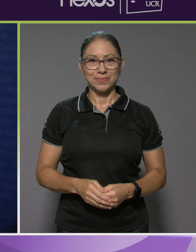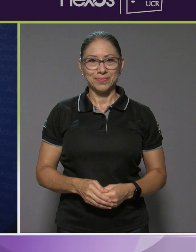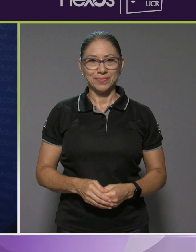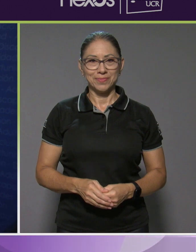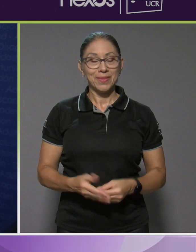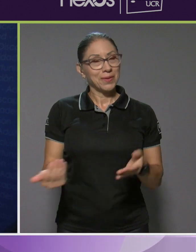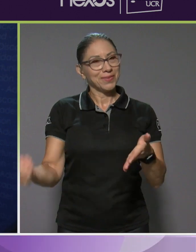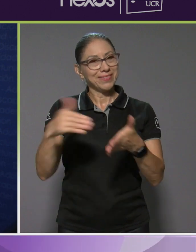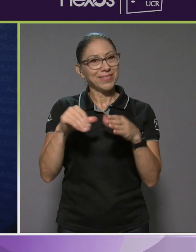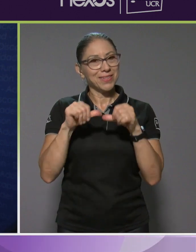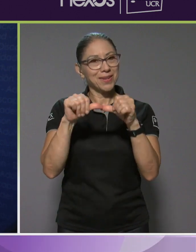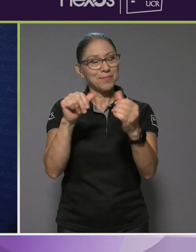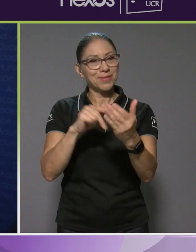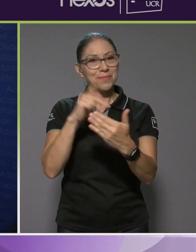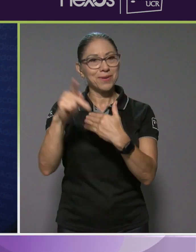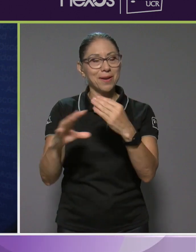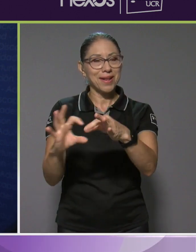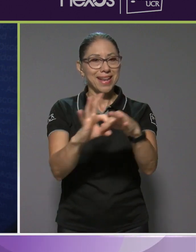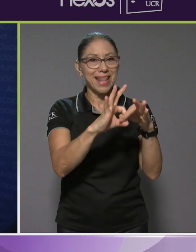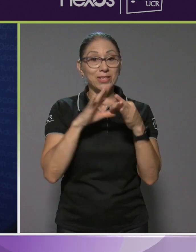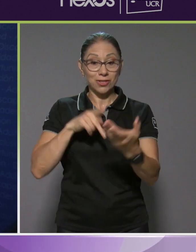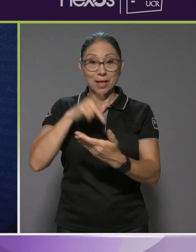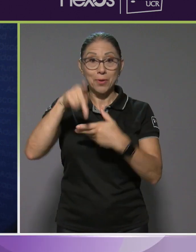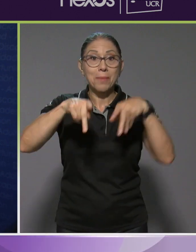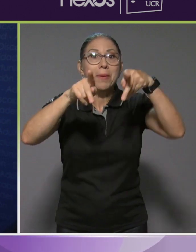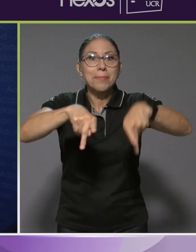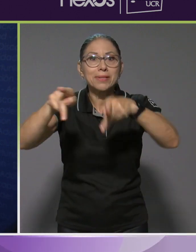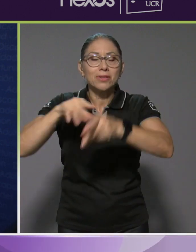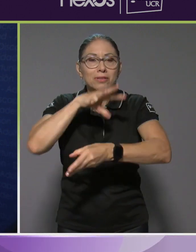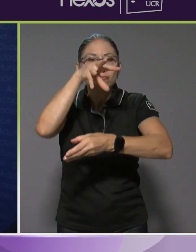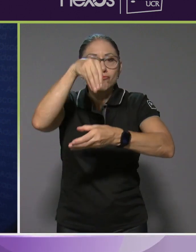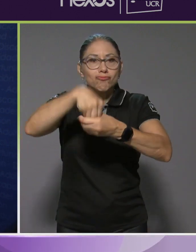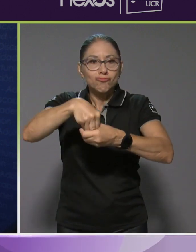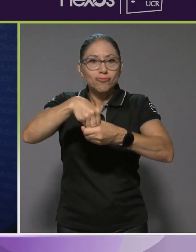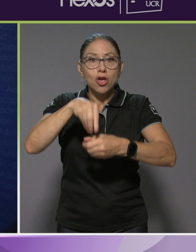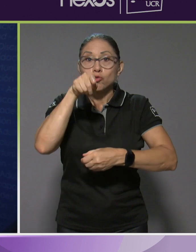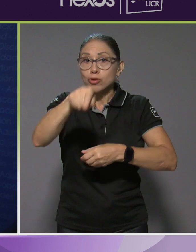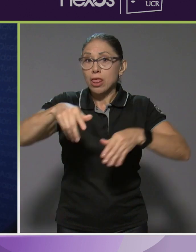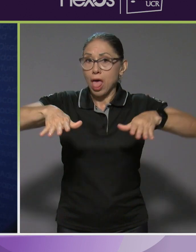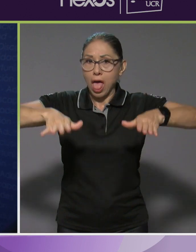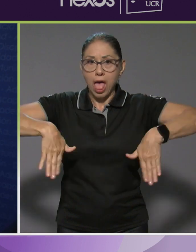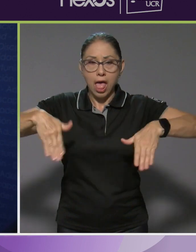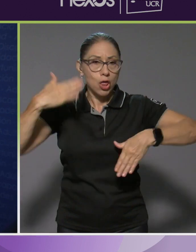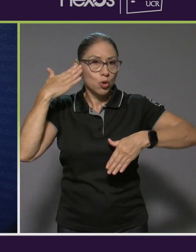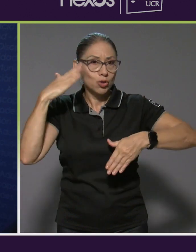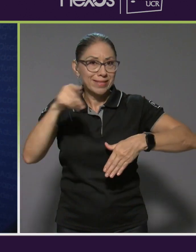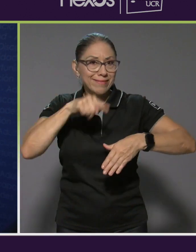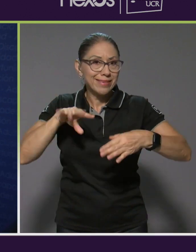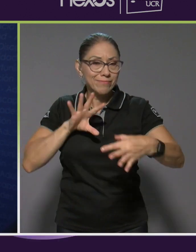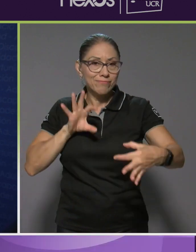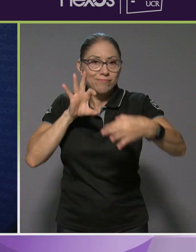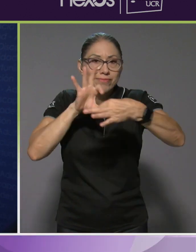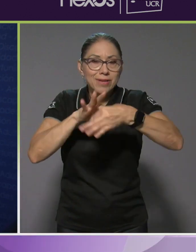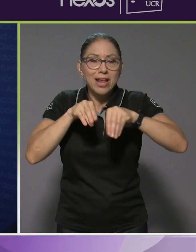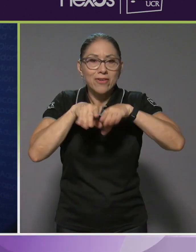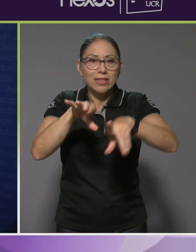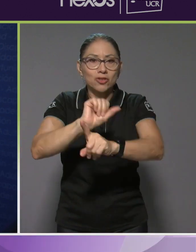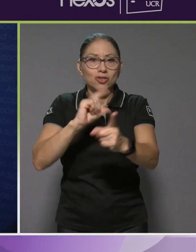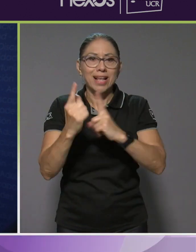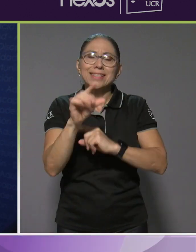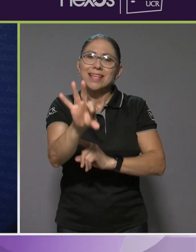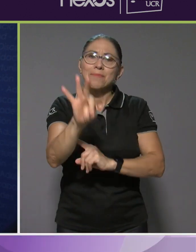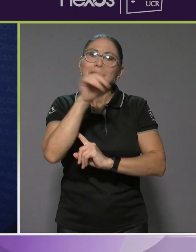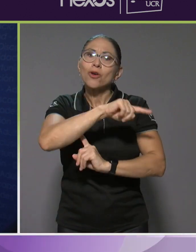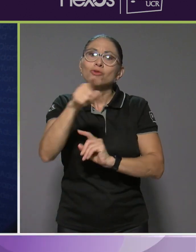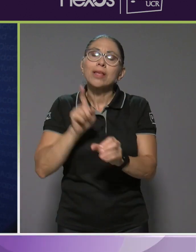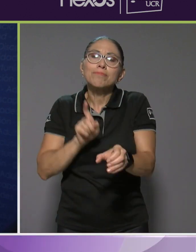Estamos de vuelta en Nexos, el programa de la inclusión. Si aún no sigue los espacios del programa en las redes sociales, le invito a que sea parte de nuestra